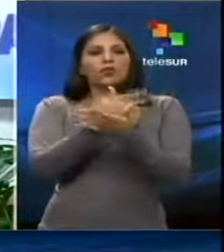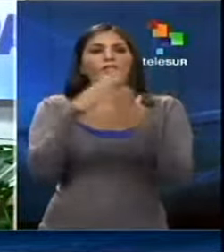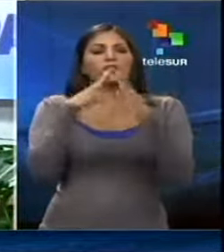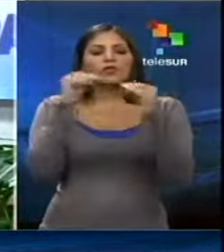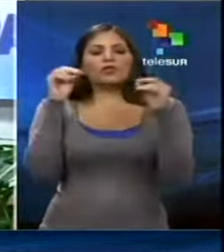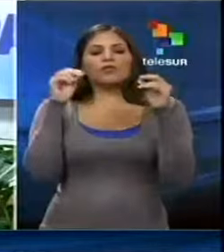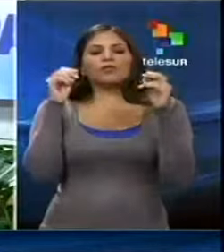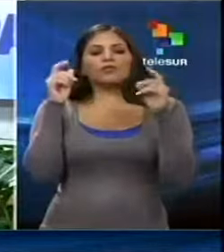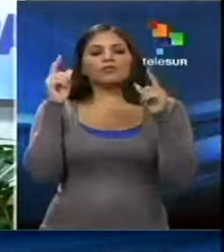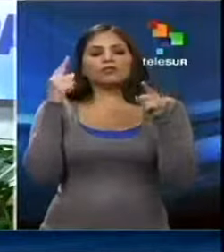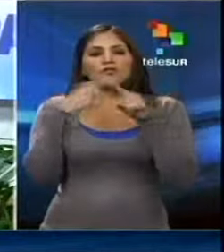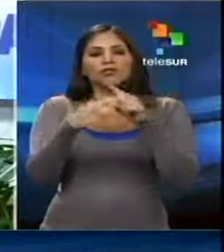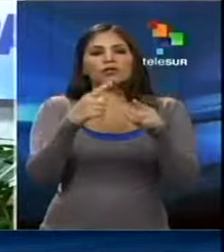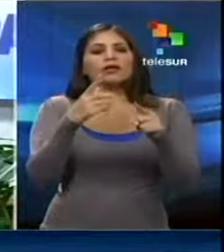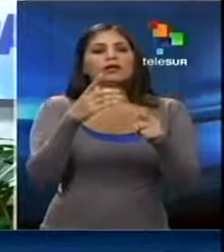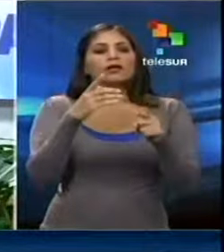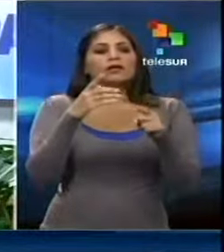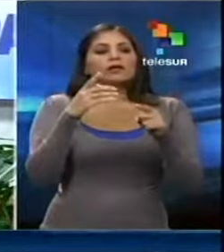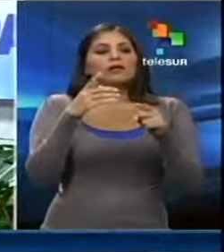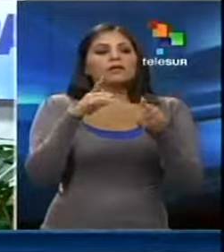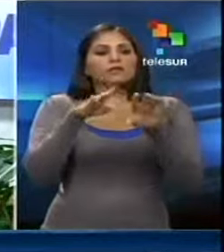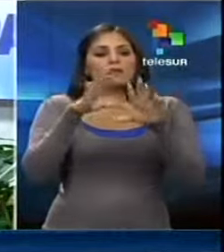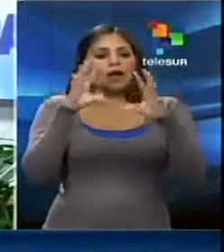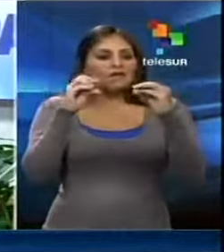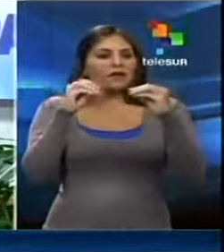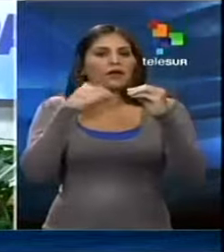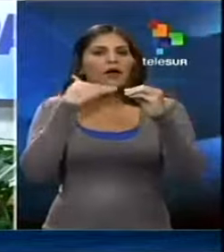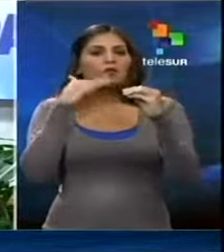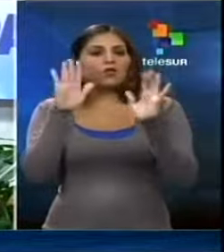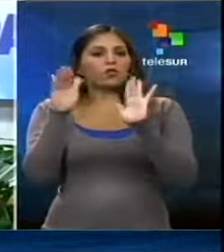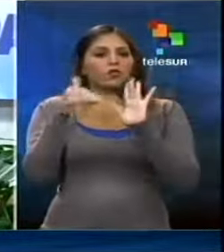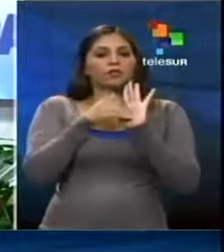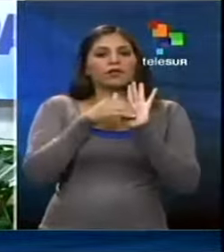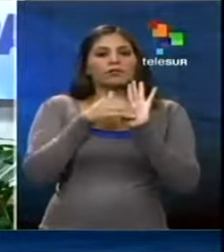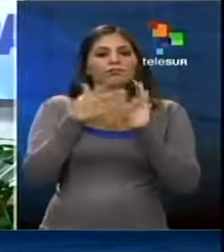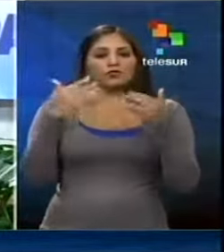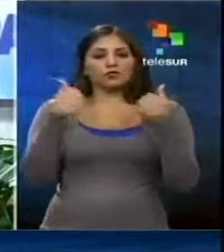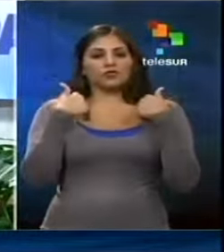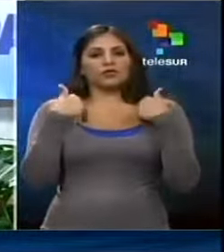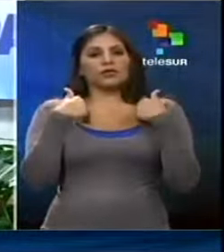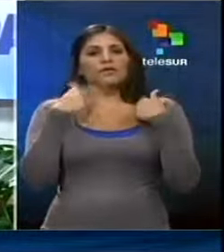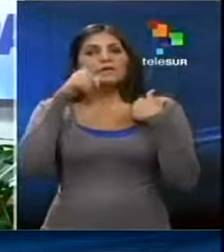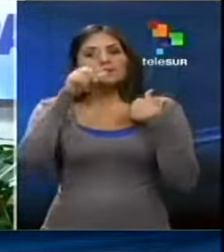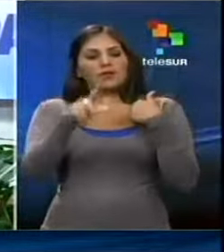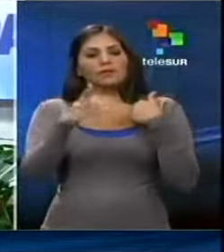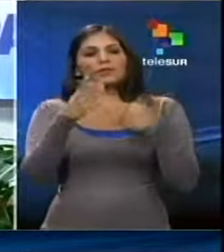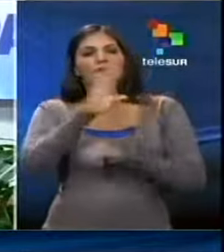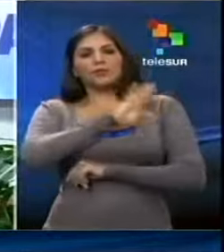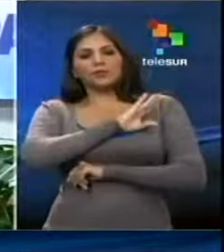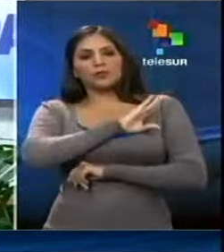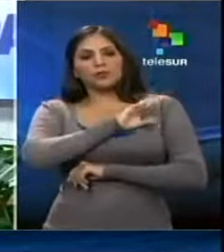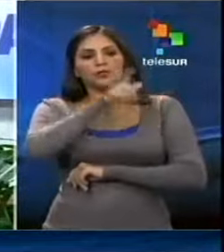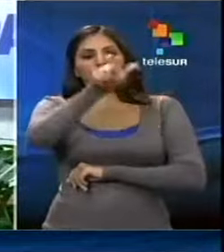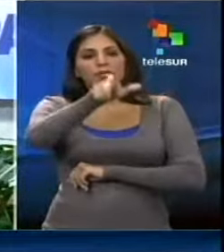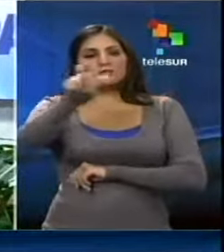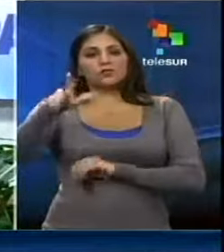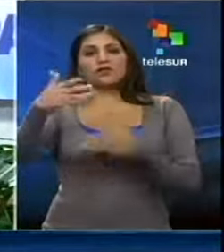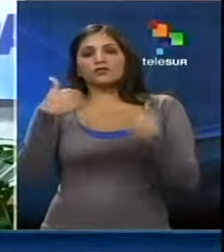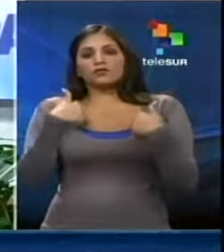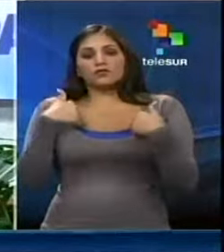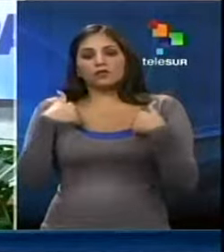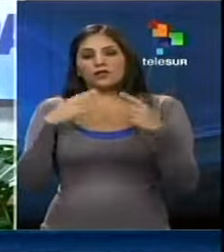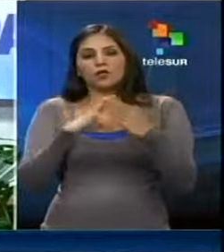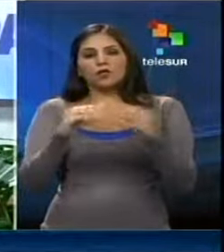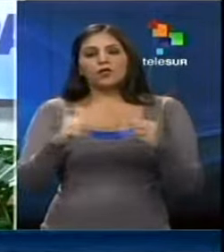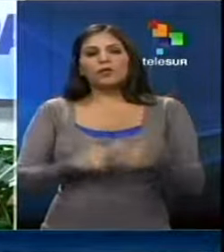mesa de diálogos debate cada día y que tanto requieren del concurso de la gente que se siente afectada